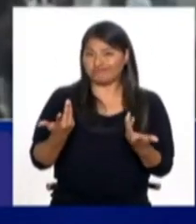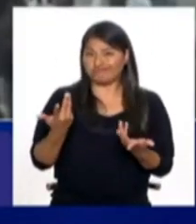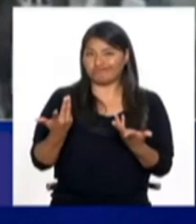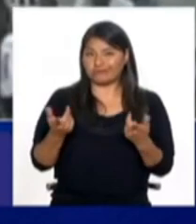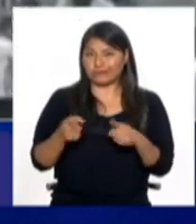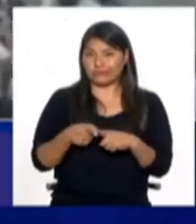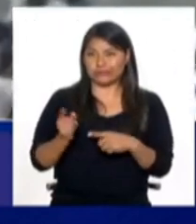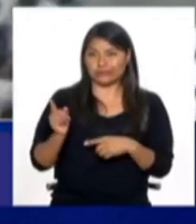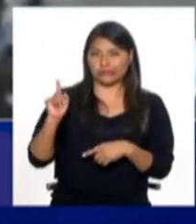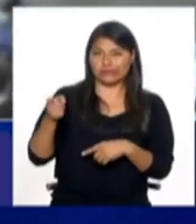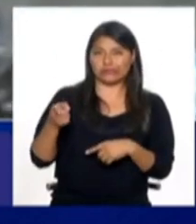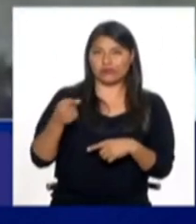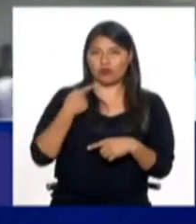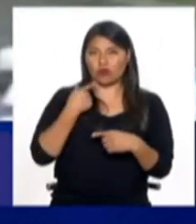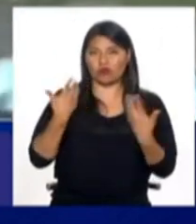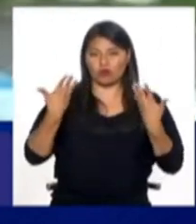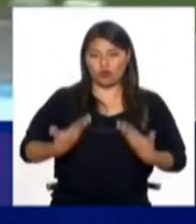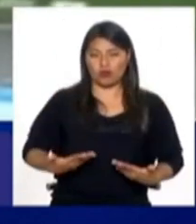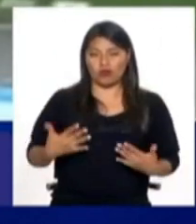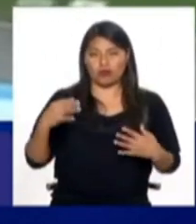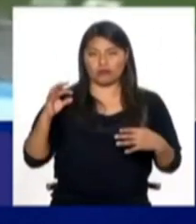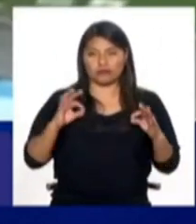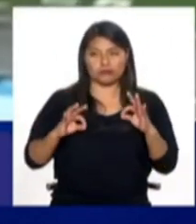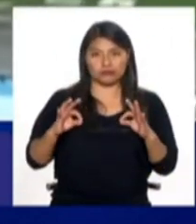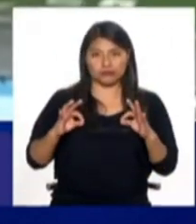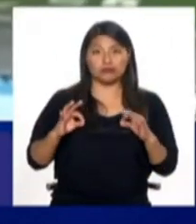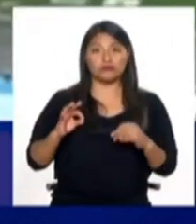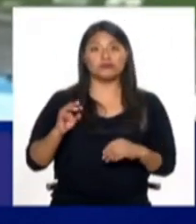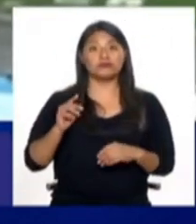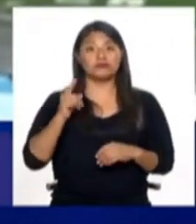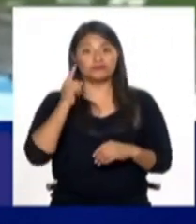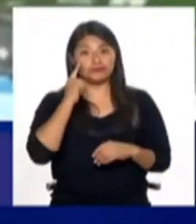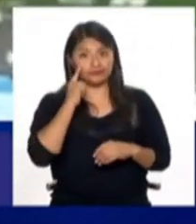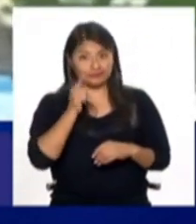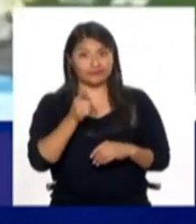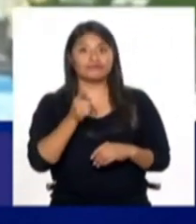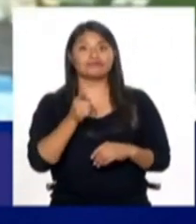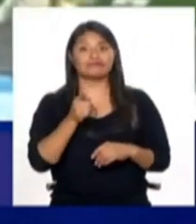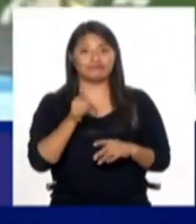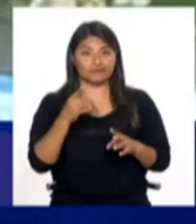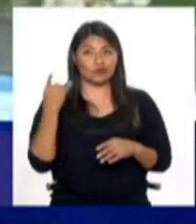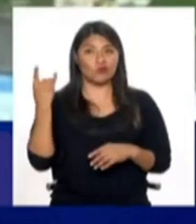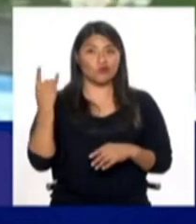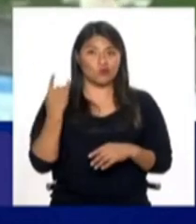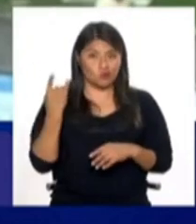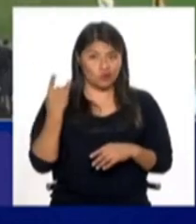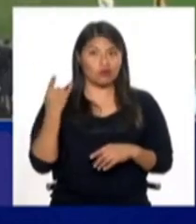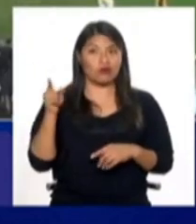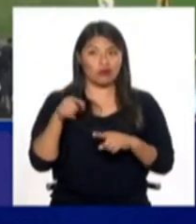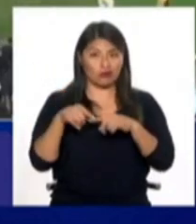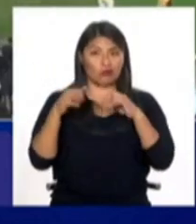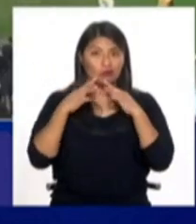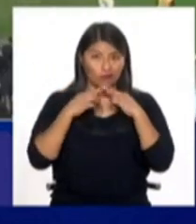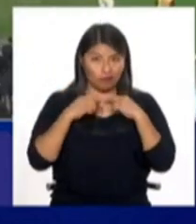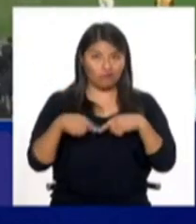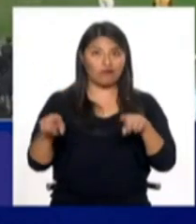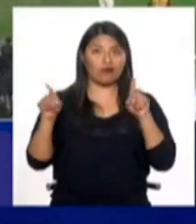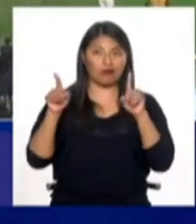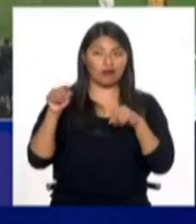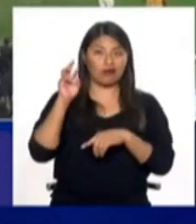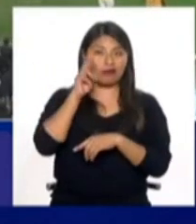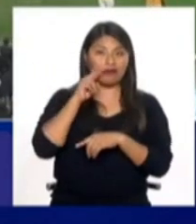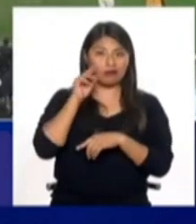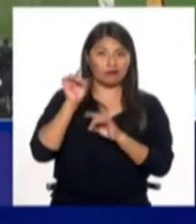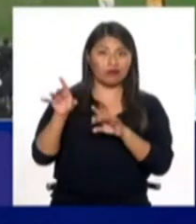afectando justamente a los afros. Además interpretando, interpretados universalmente como racistas. Es decir, no es que